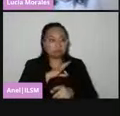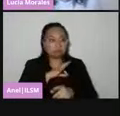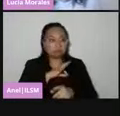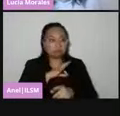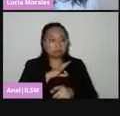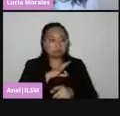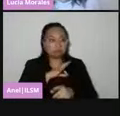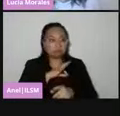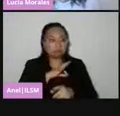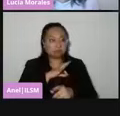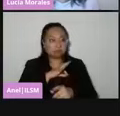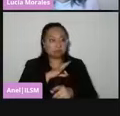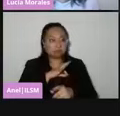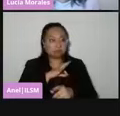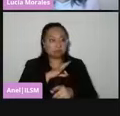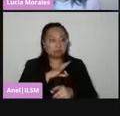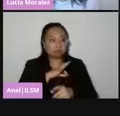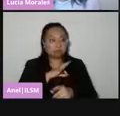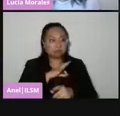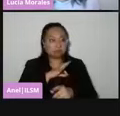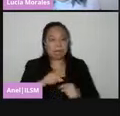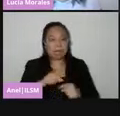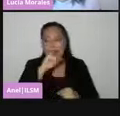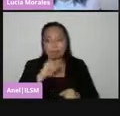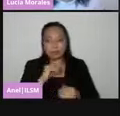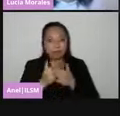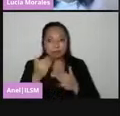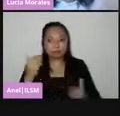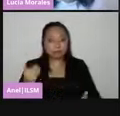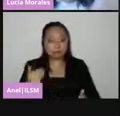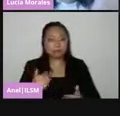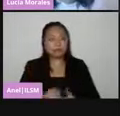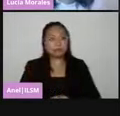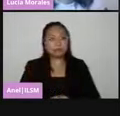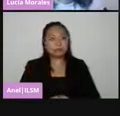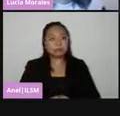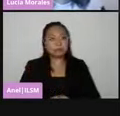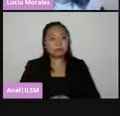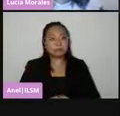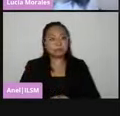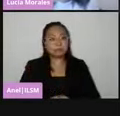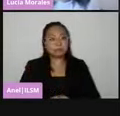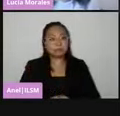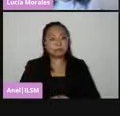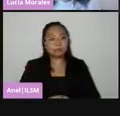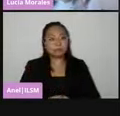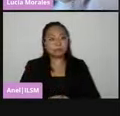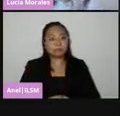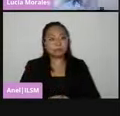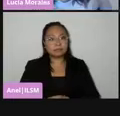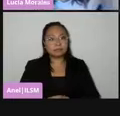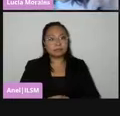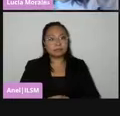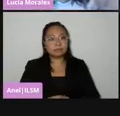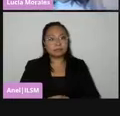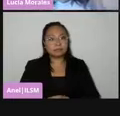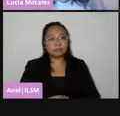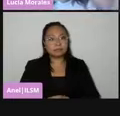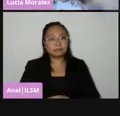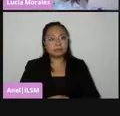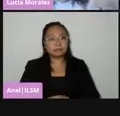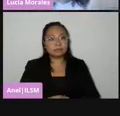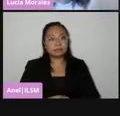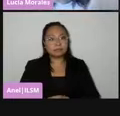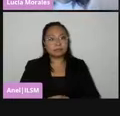7.30 jamás antes. Entonces, bueno, después de que se lleva a